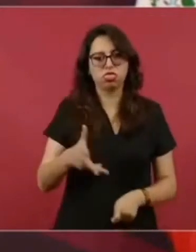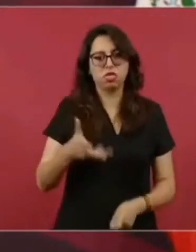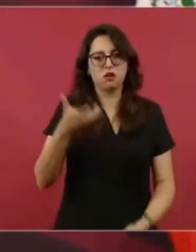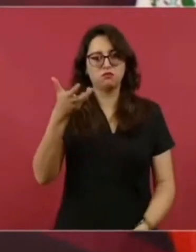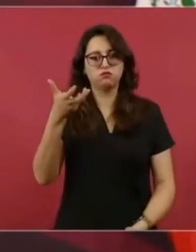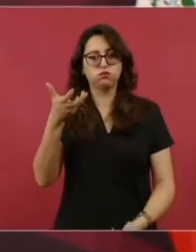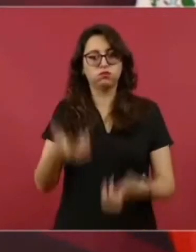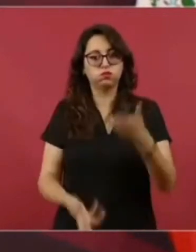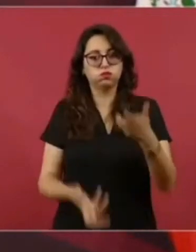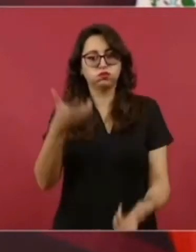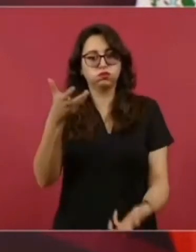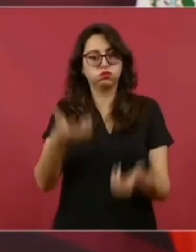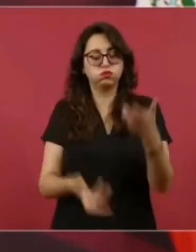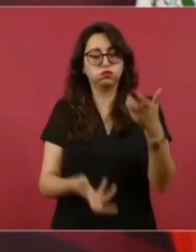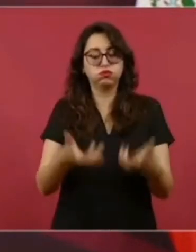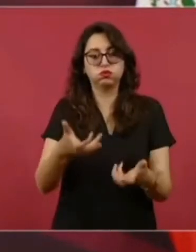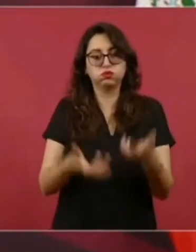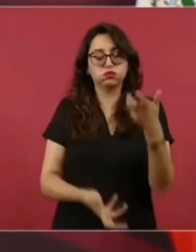pensando,